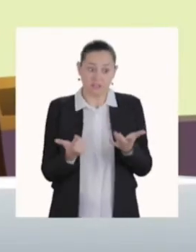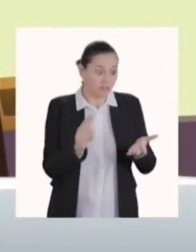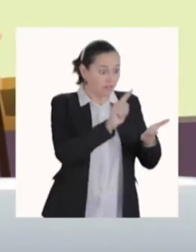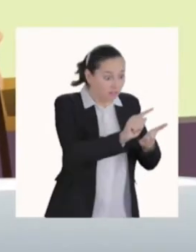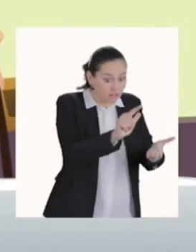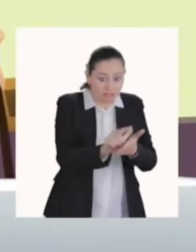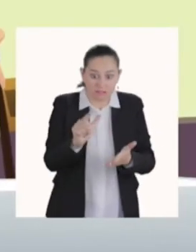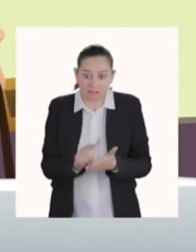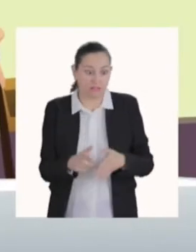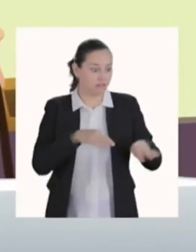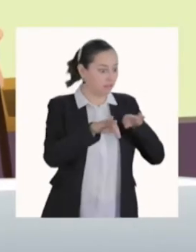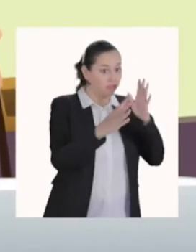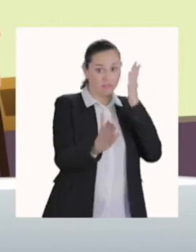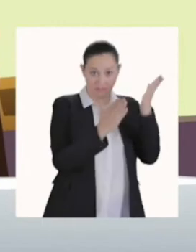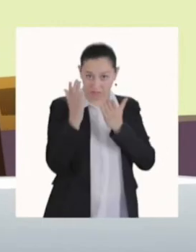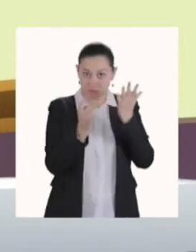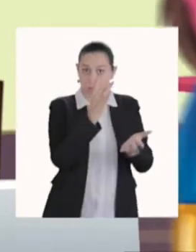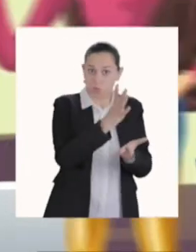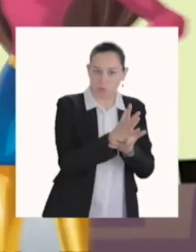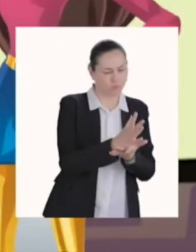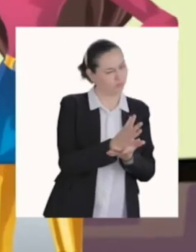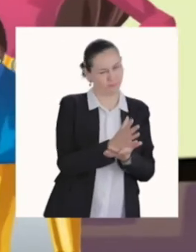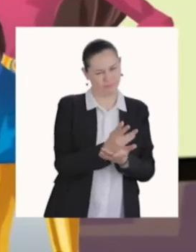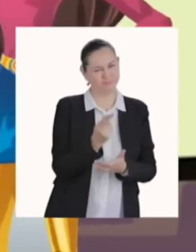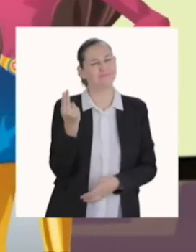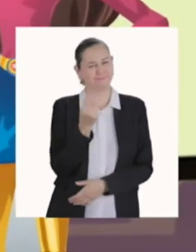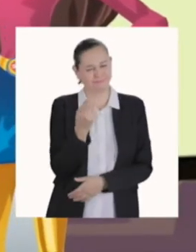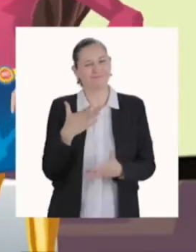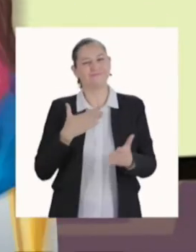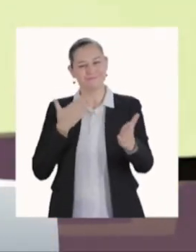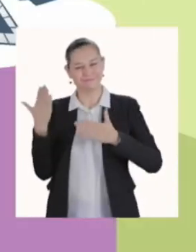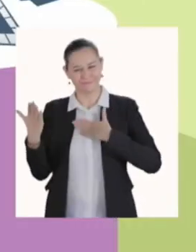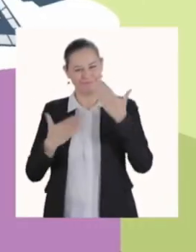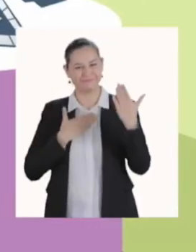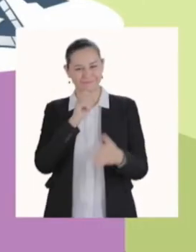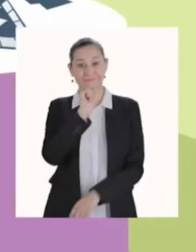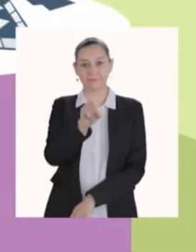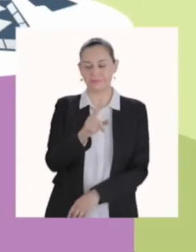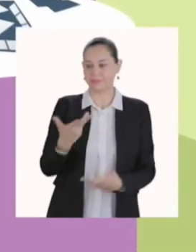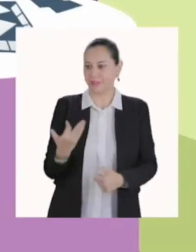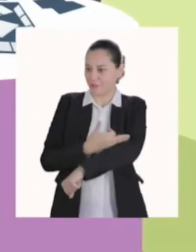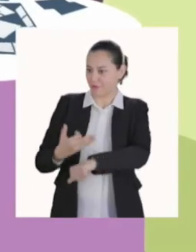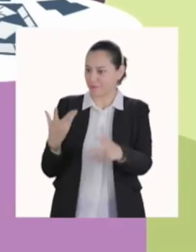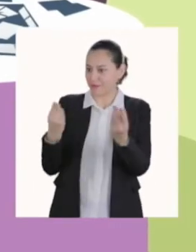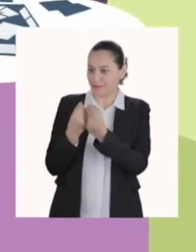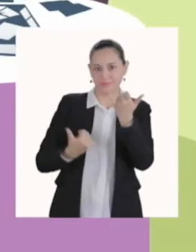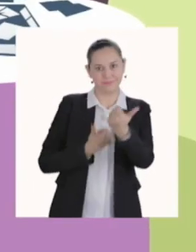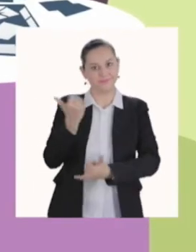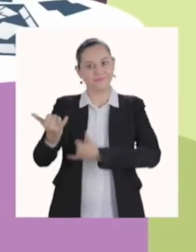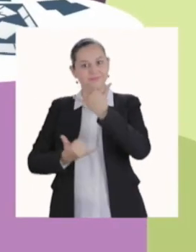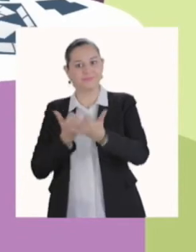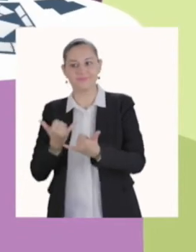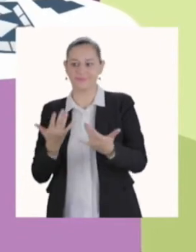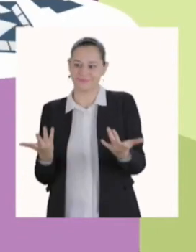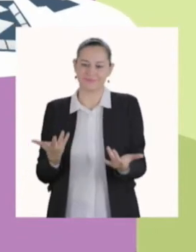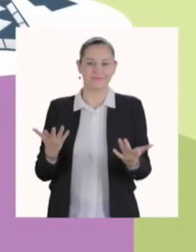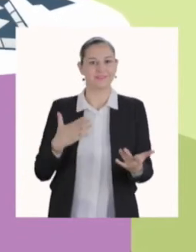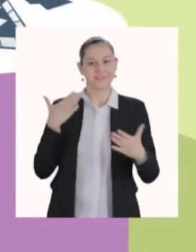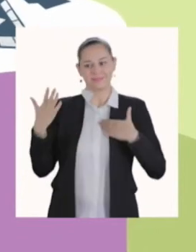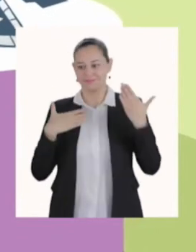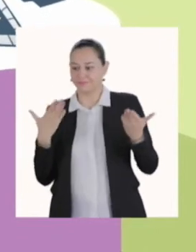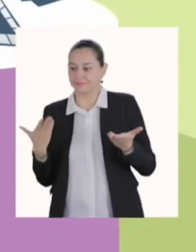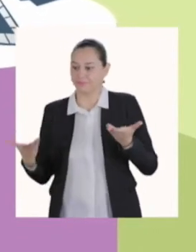No todo es que hacer trabajo o estudio. También hay que divertirse. Juguemos en familia. Así mejoras el ánimo, la